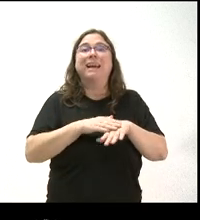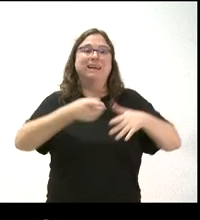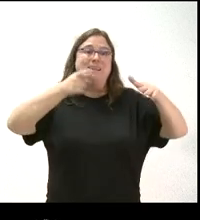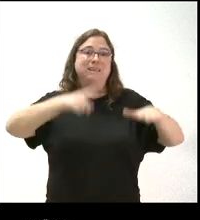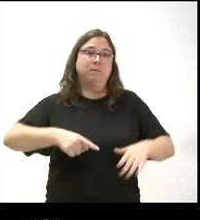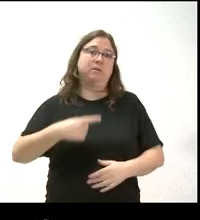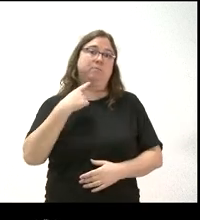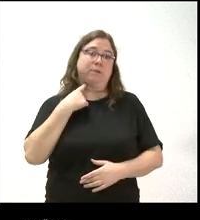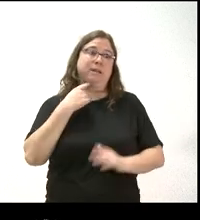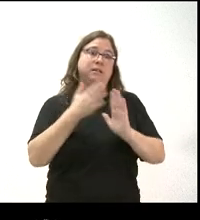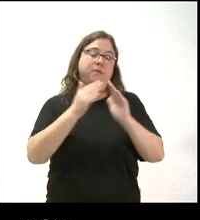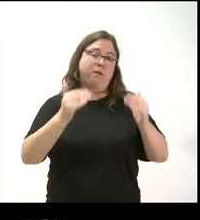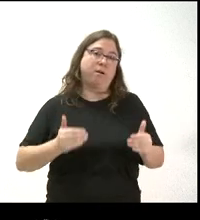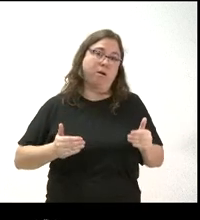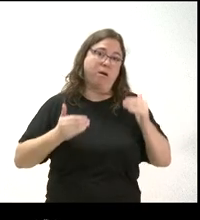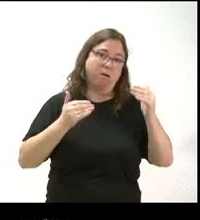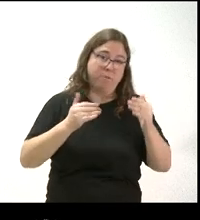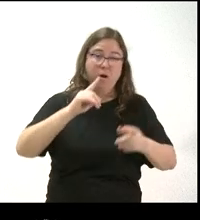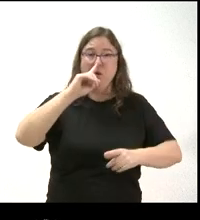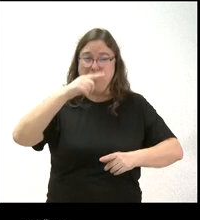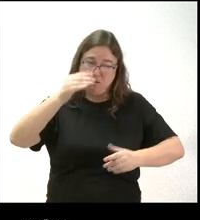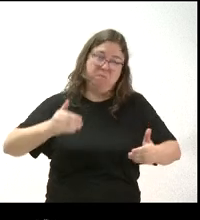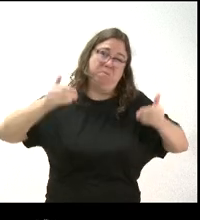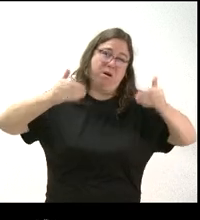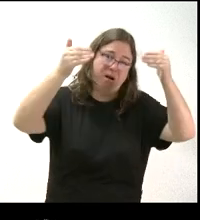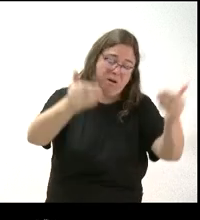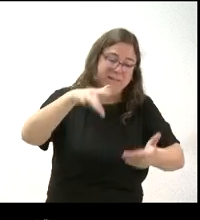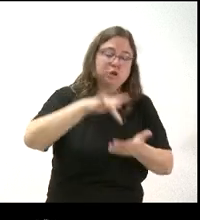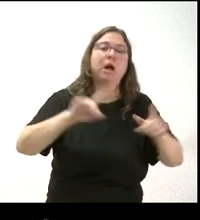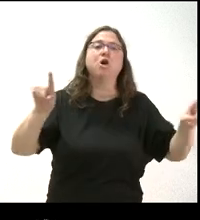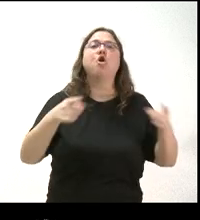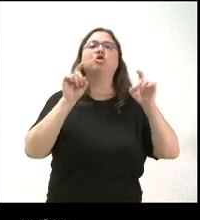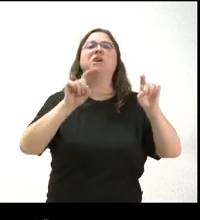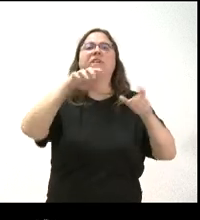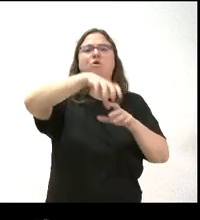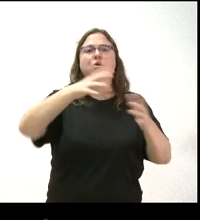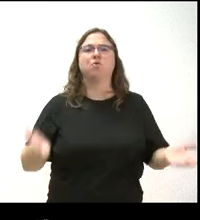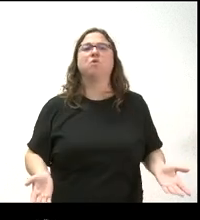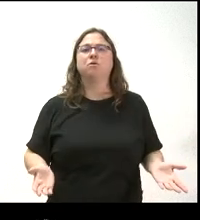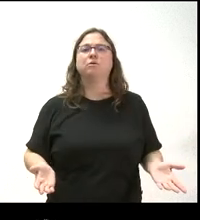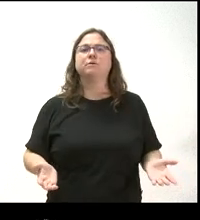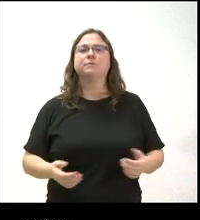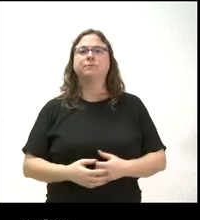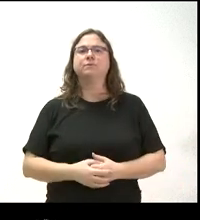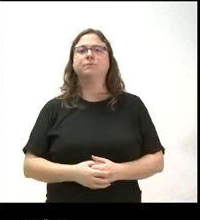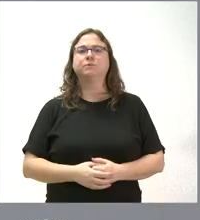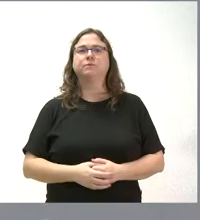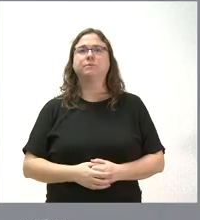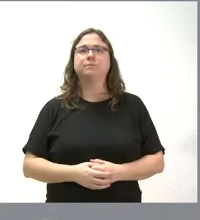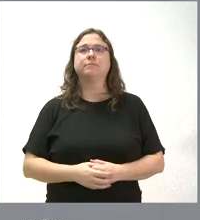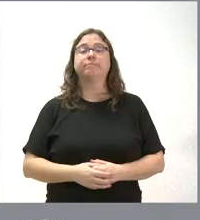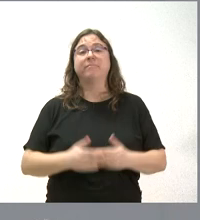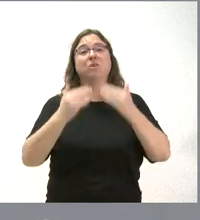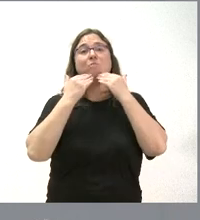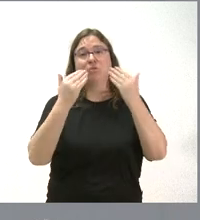va a volver a demorar más de un año y pico la posibilidad de contar con un conservatorio nuevo para León, si es que tiene alguna explicación. Gracias. Pues